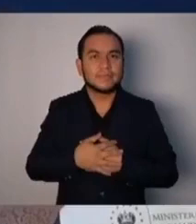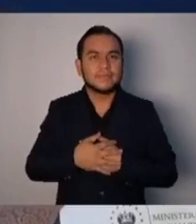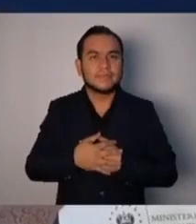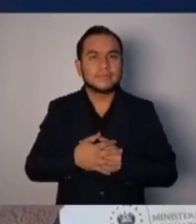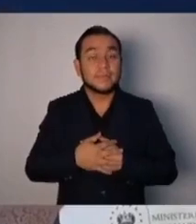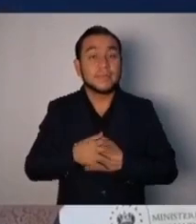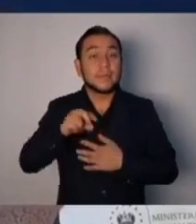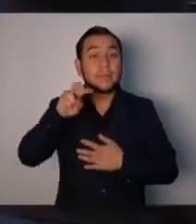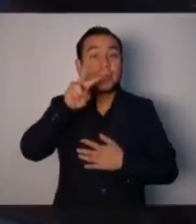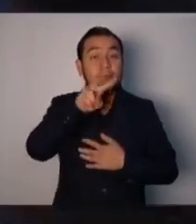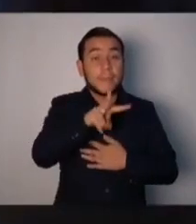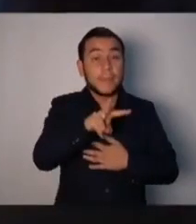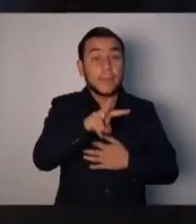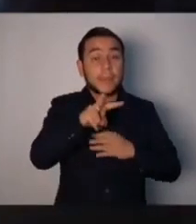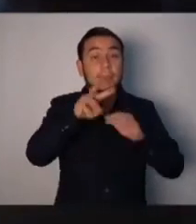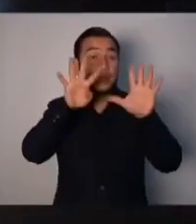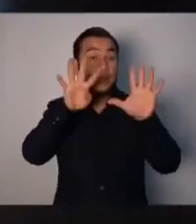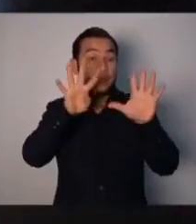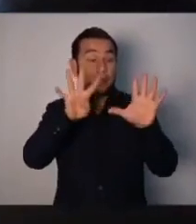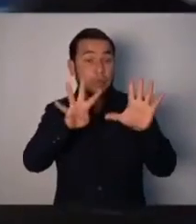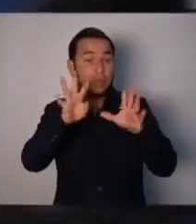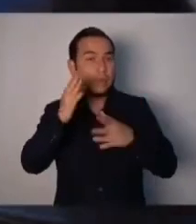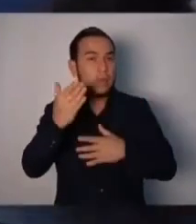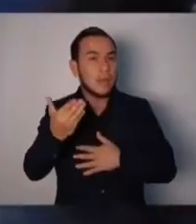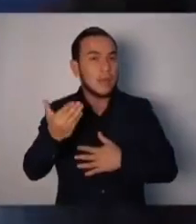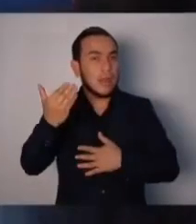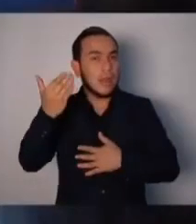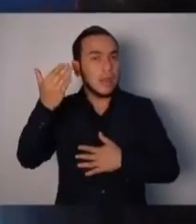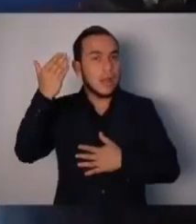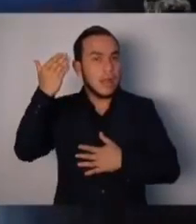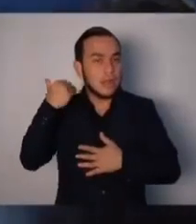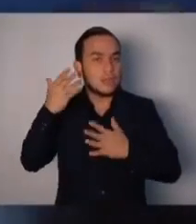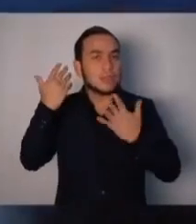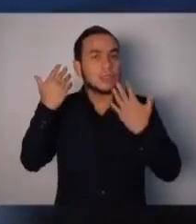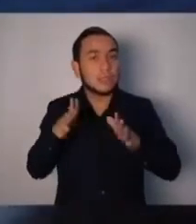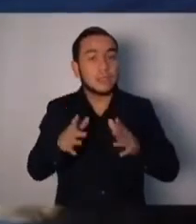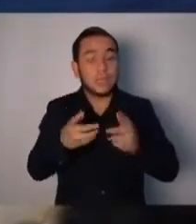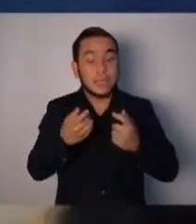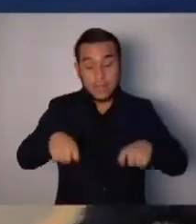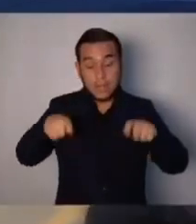Veintinueve años han pasado de la firma de esos documentos.